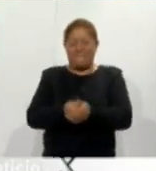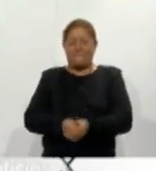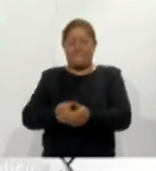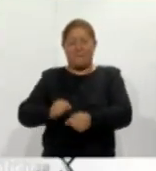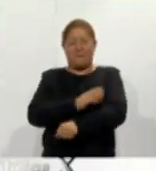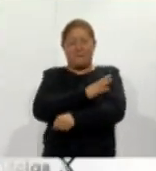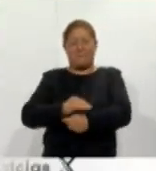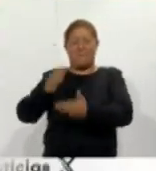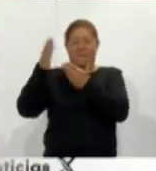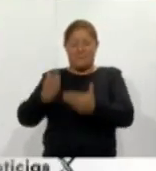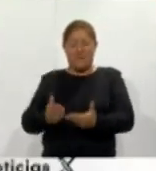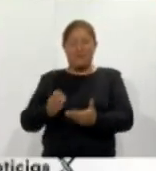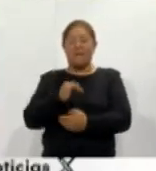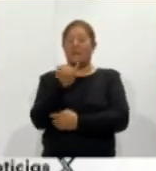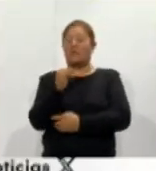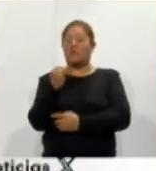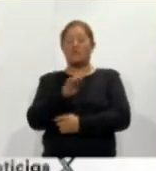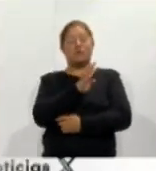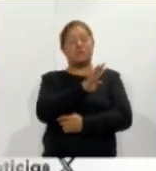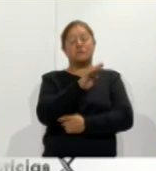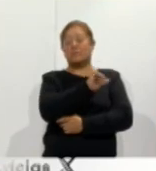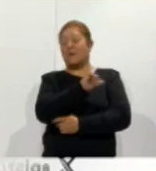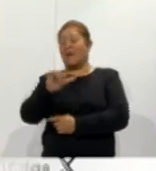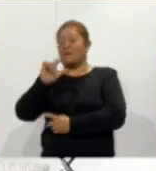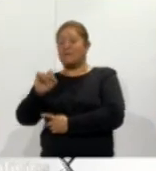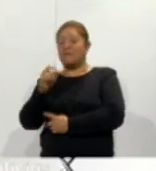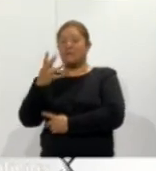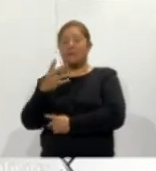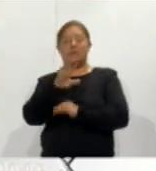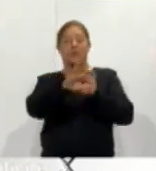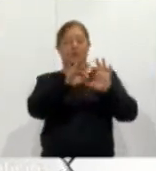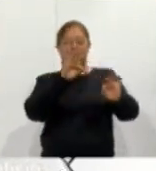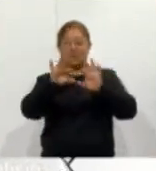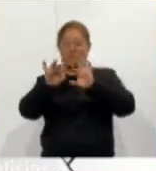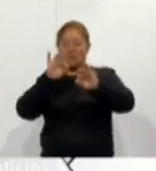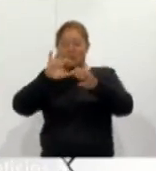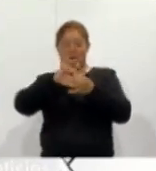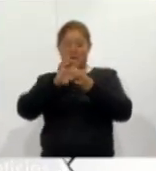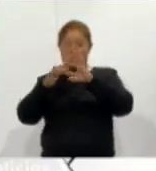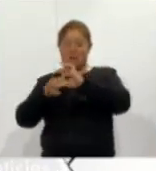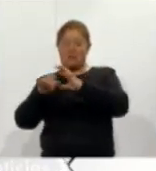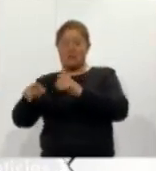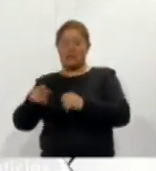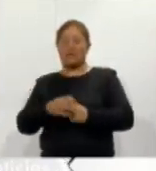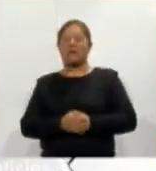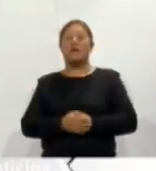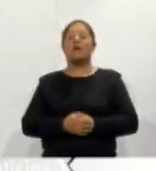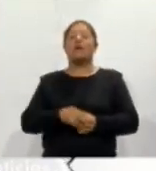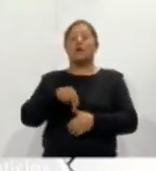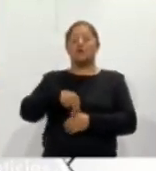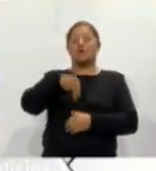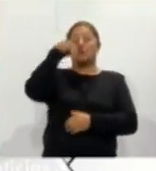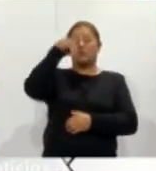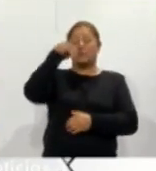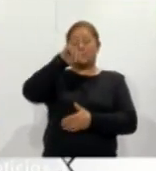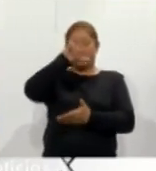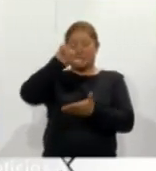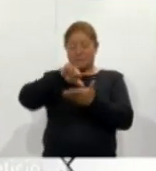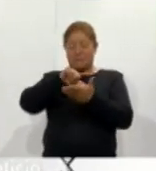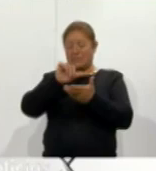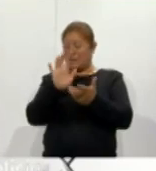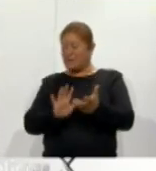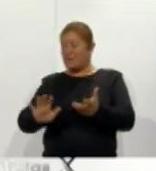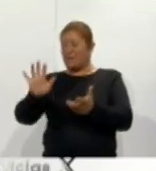19 al 24 de junio el clasificatorio olímpico de la confederación de Norteamérica Centroamérica y el Caribe